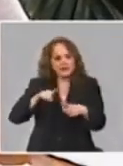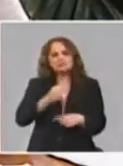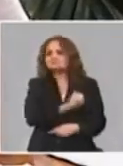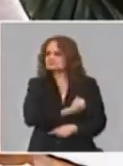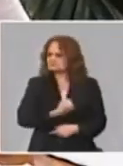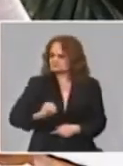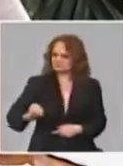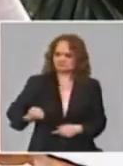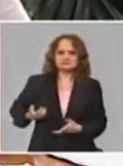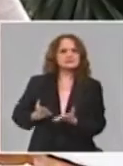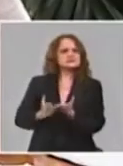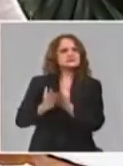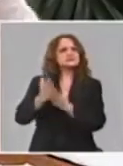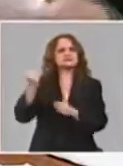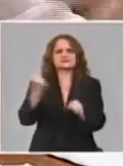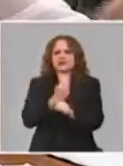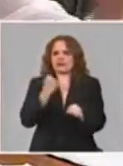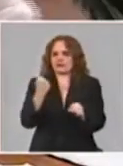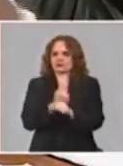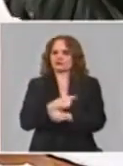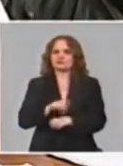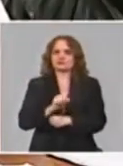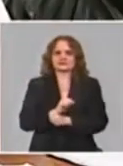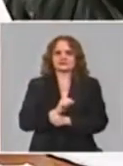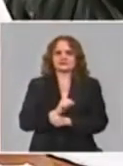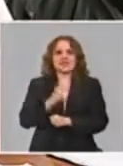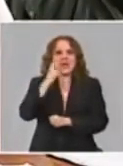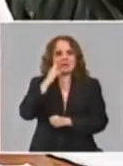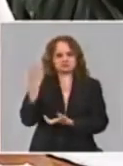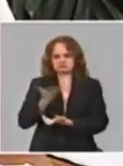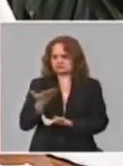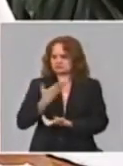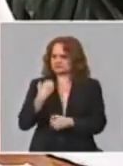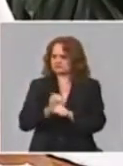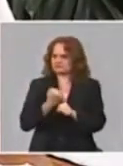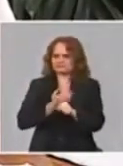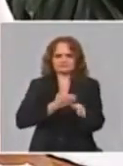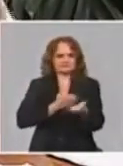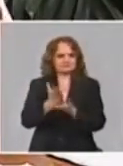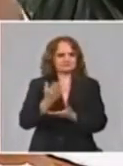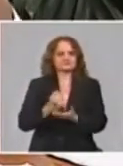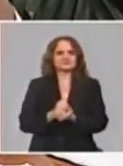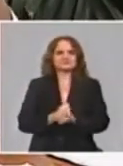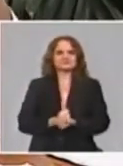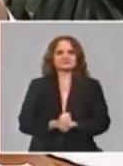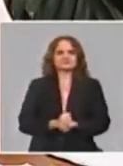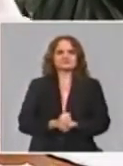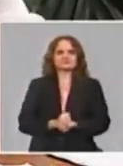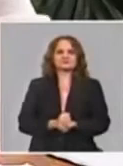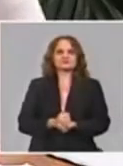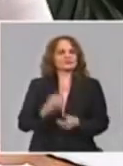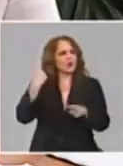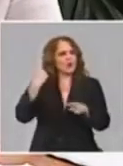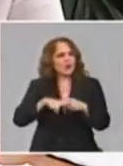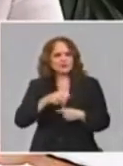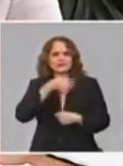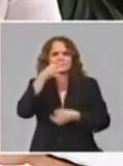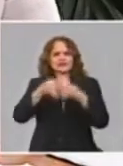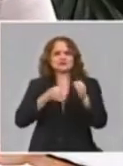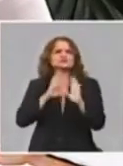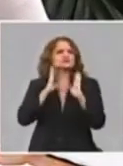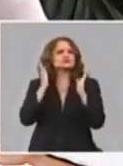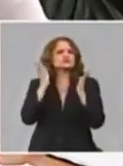tiene una dinámica que le estamos imponiendo. Ahora, el otro tema que quería decirles es que no todas las